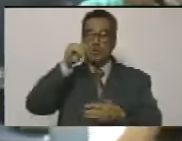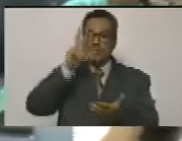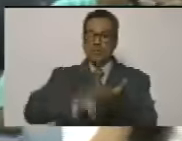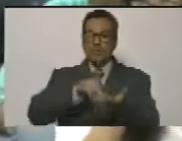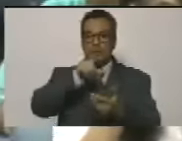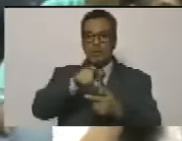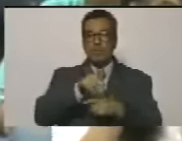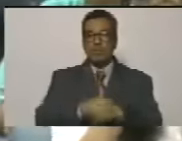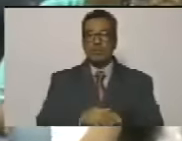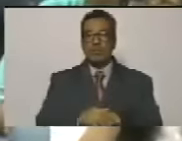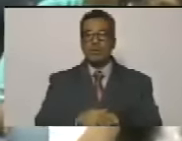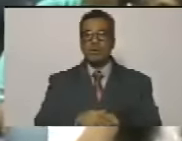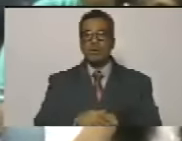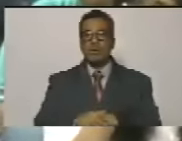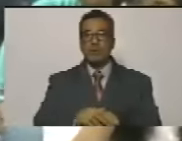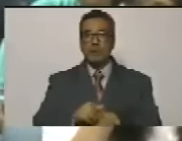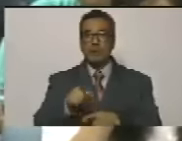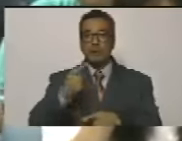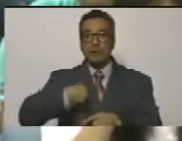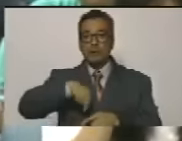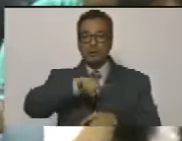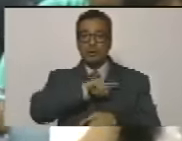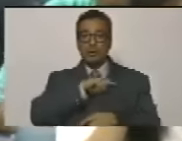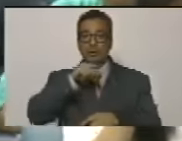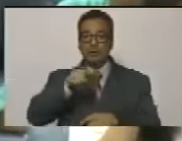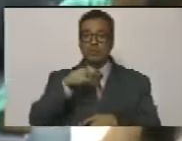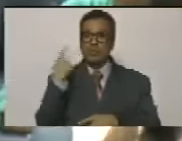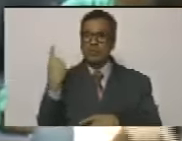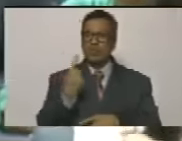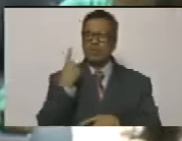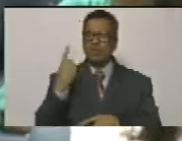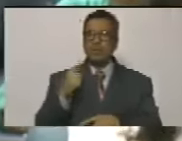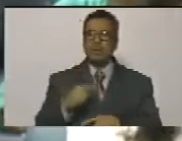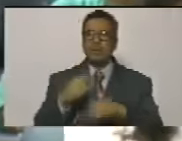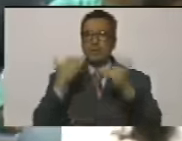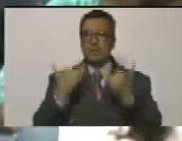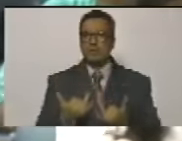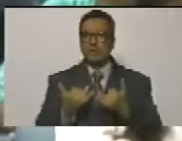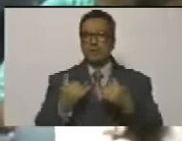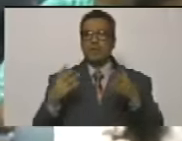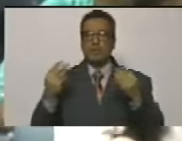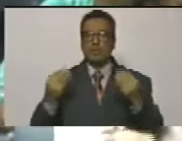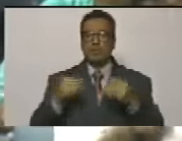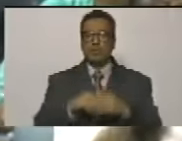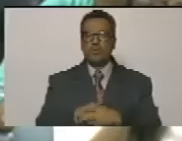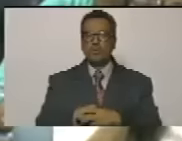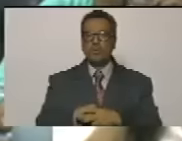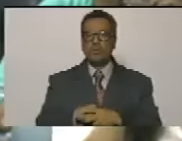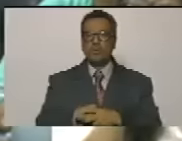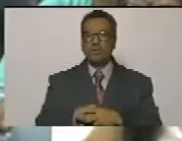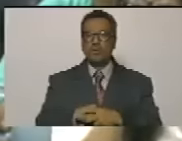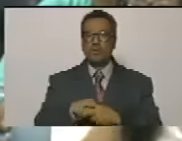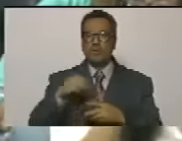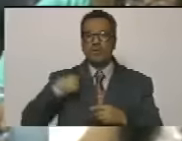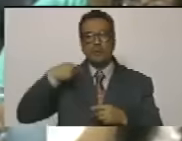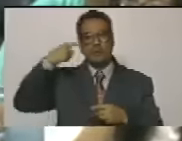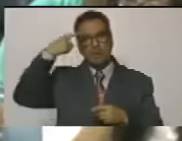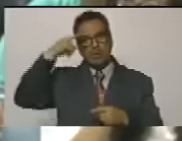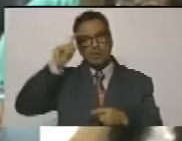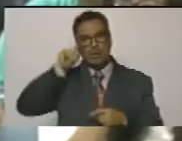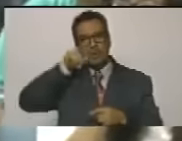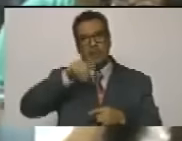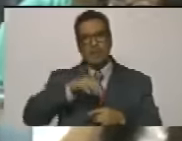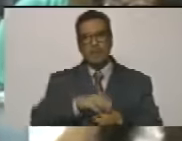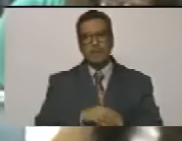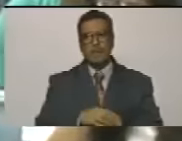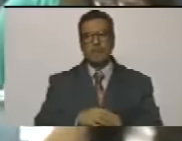porque insistimos nosotros que no solamente que ya es bastante la pretensión de